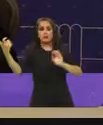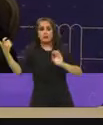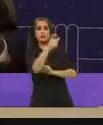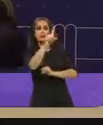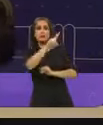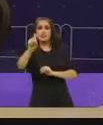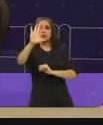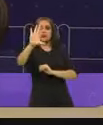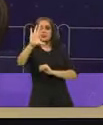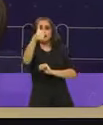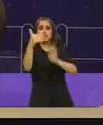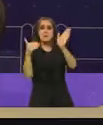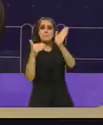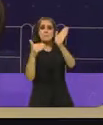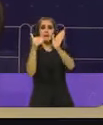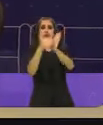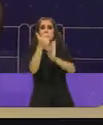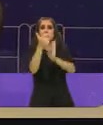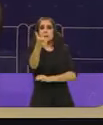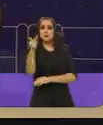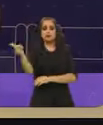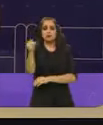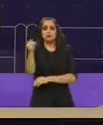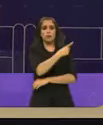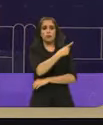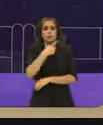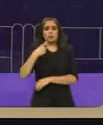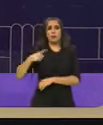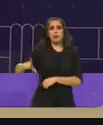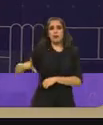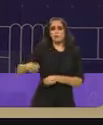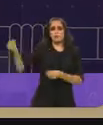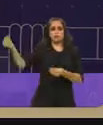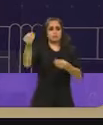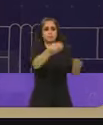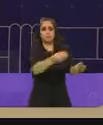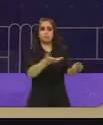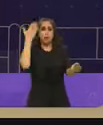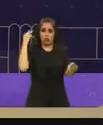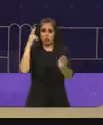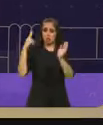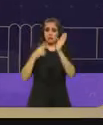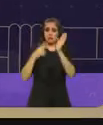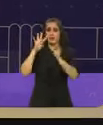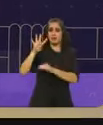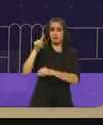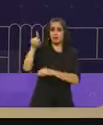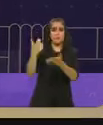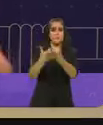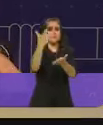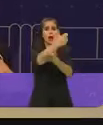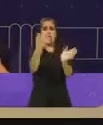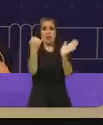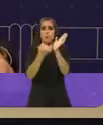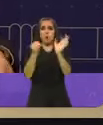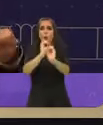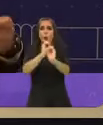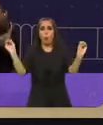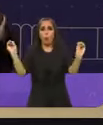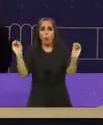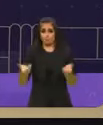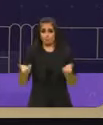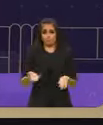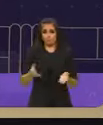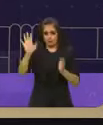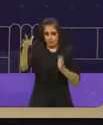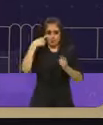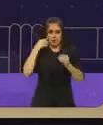millones de pesos al erario público, por cierto, del 2019 que no pagaste. Y aquí está, de